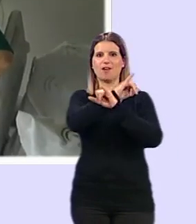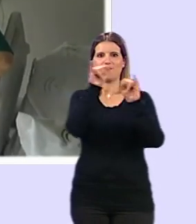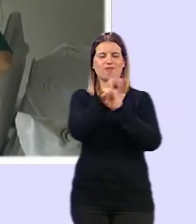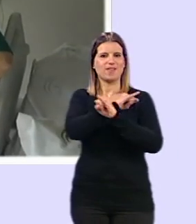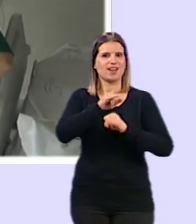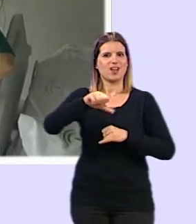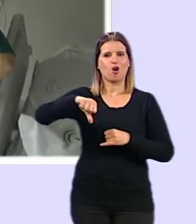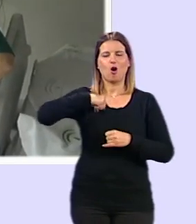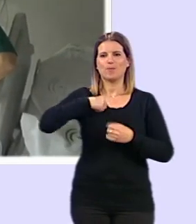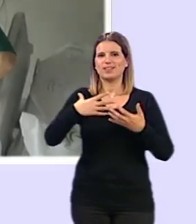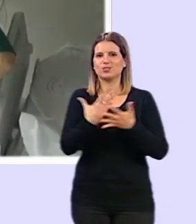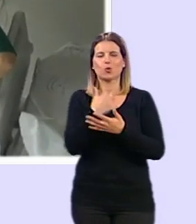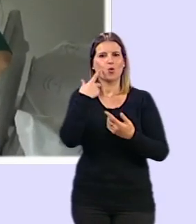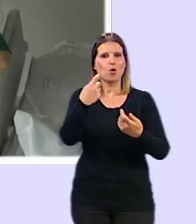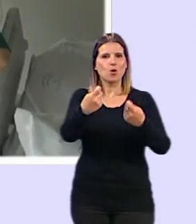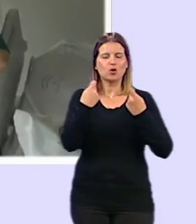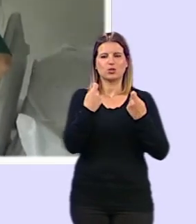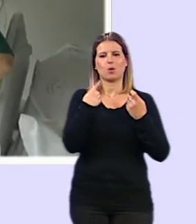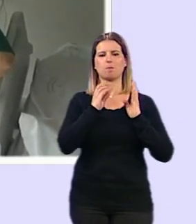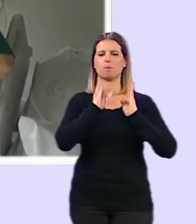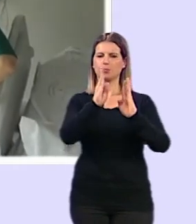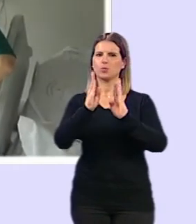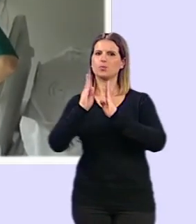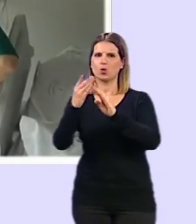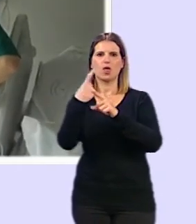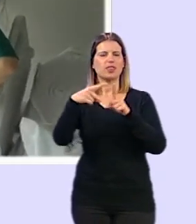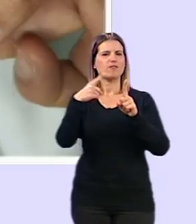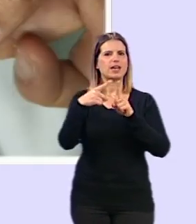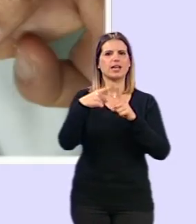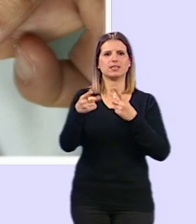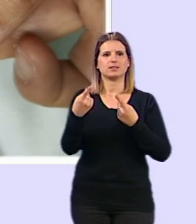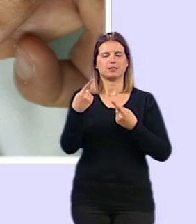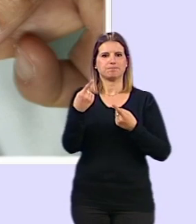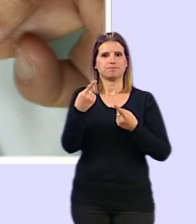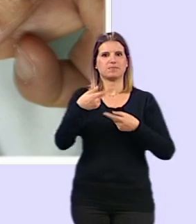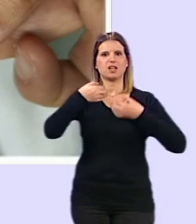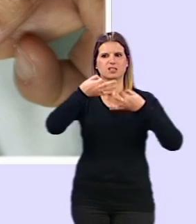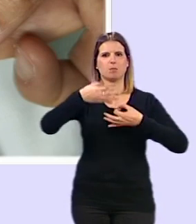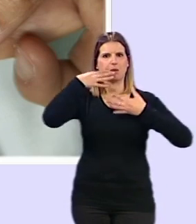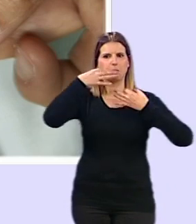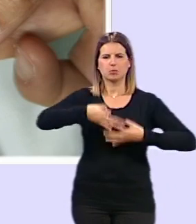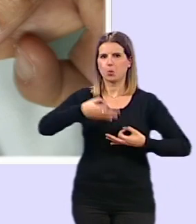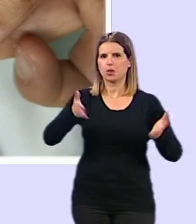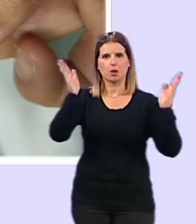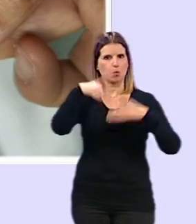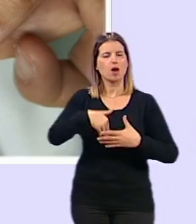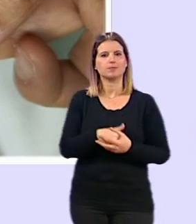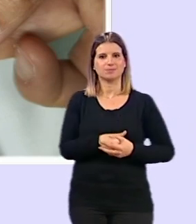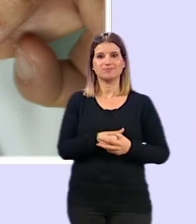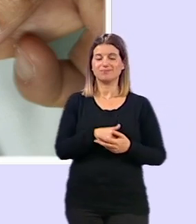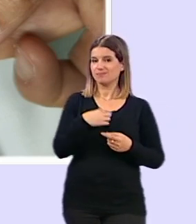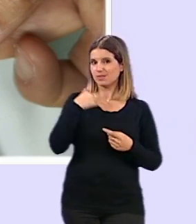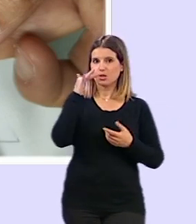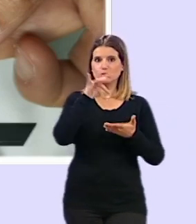todo bajo control tiene circuitos diferenciados áreas para mujeres COVID no siente inseguridad en ningún momento además